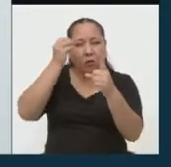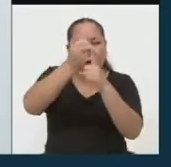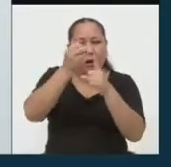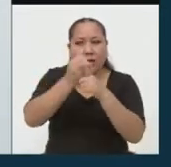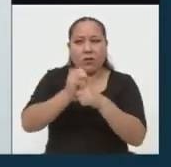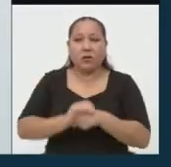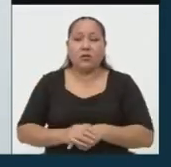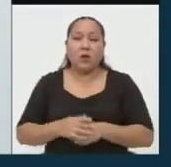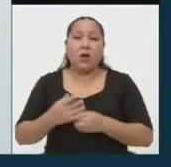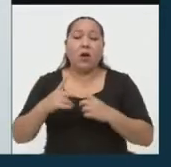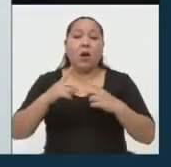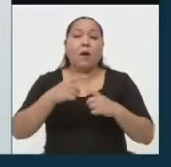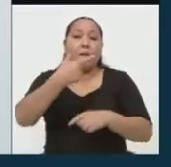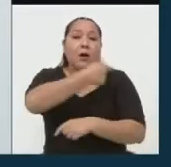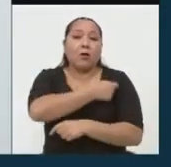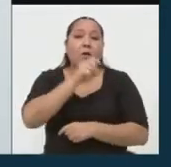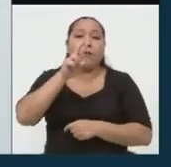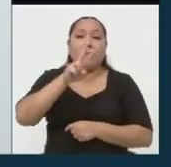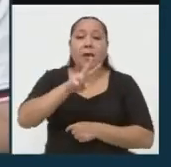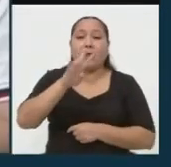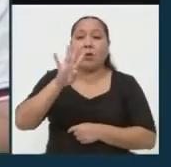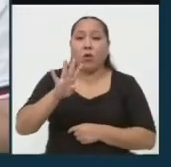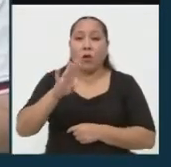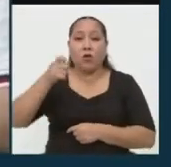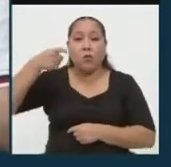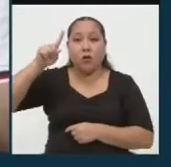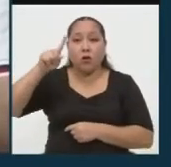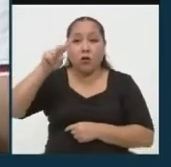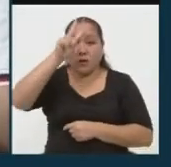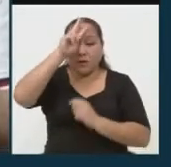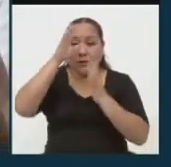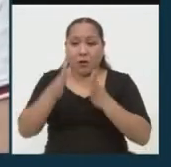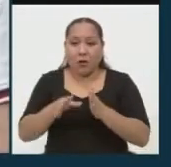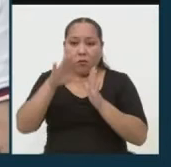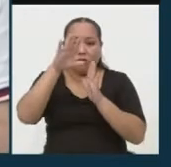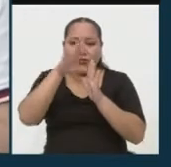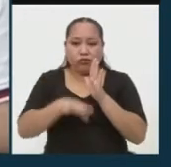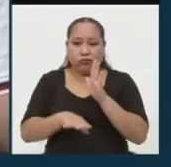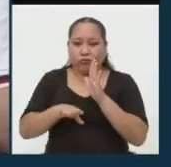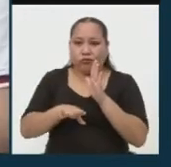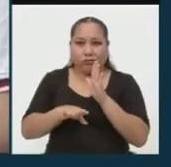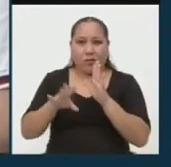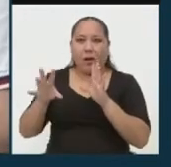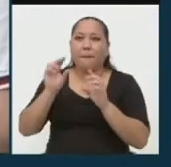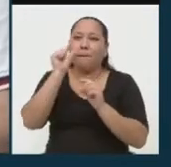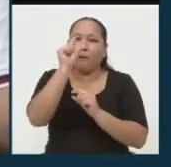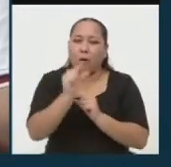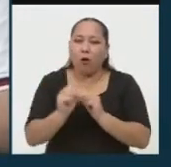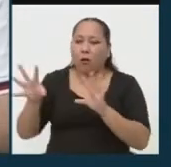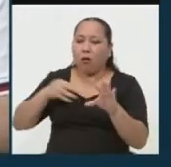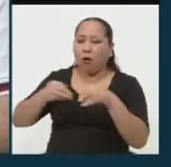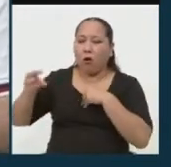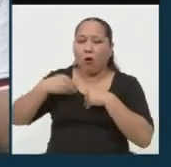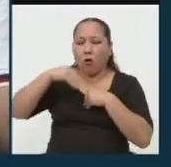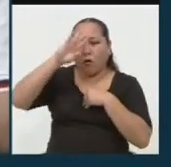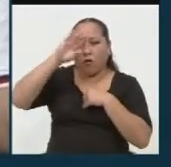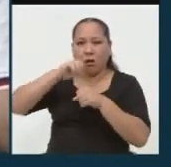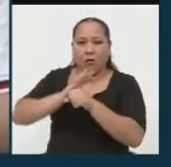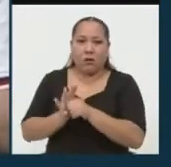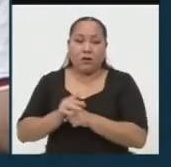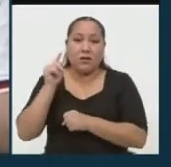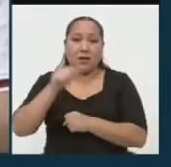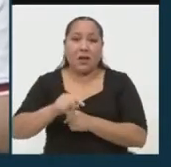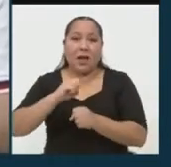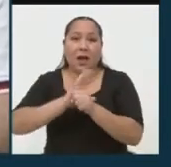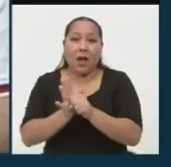a 24 millones de peruanos para poder disminuir la circulación del virus. Y la otra es que este virus